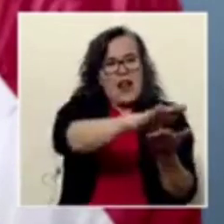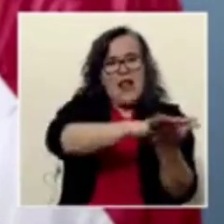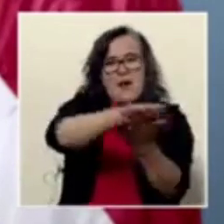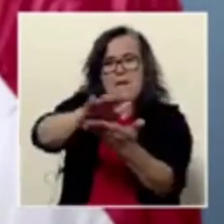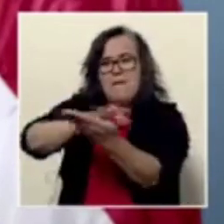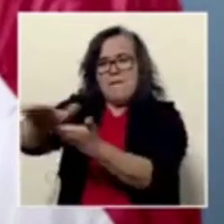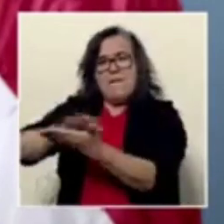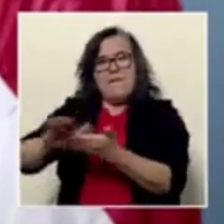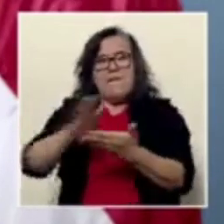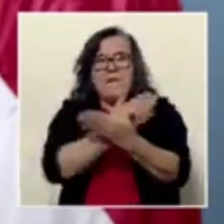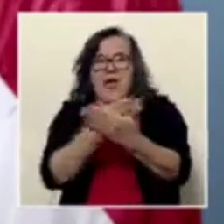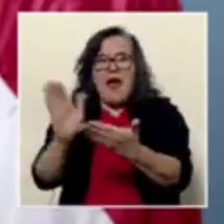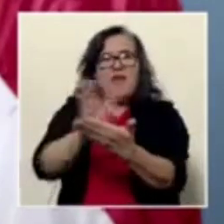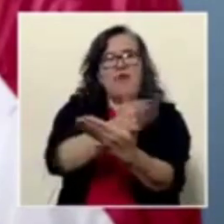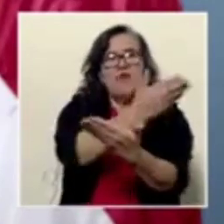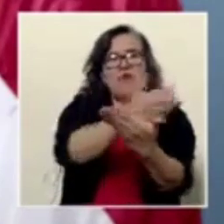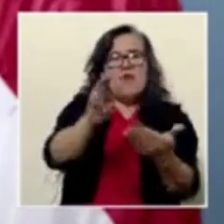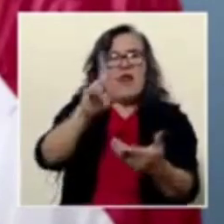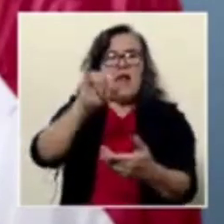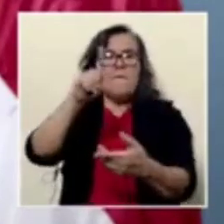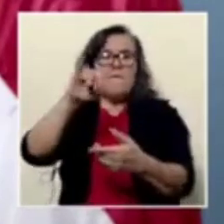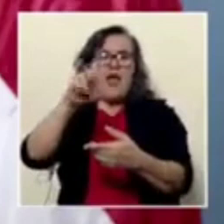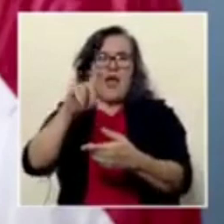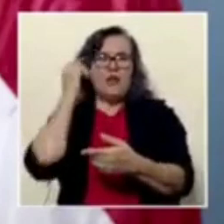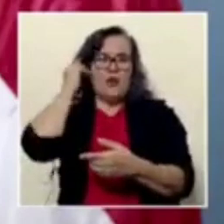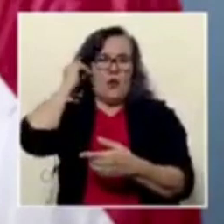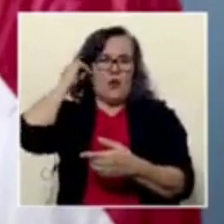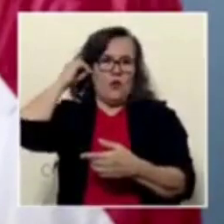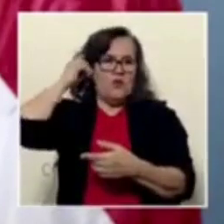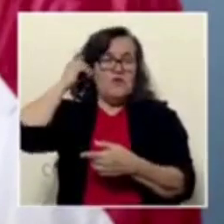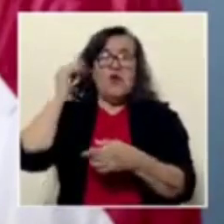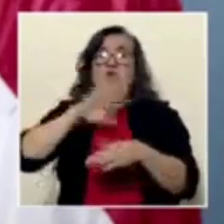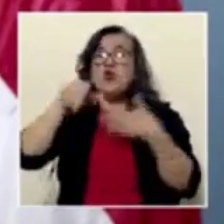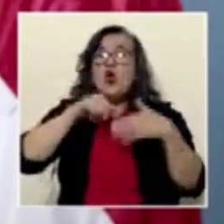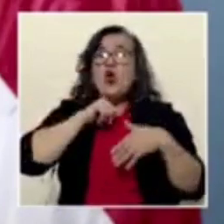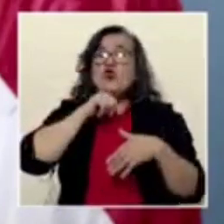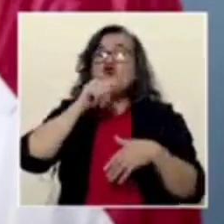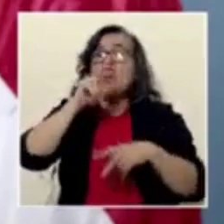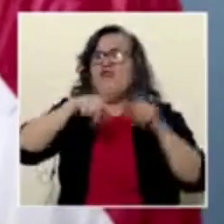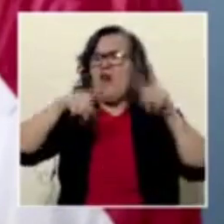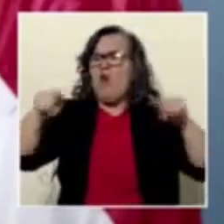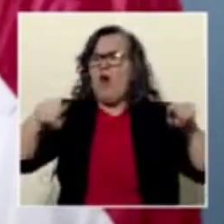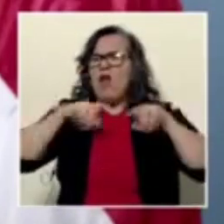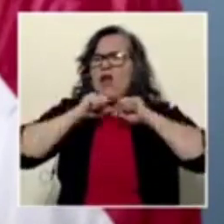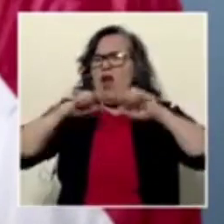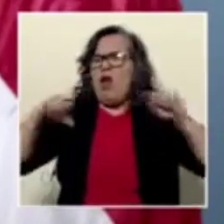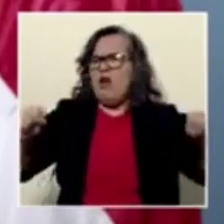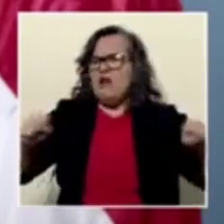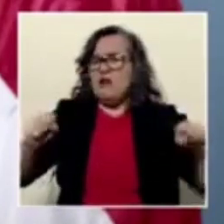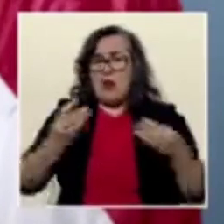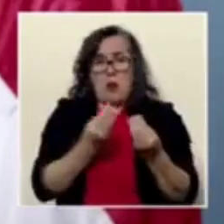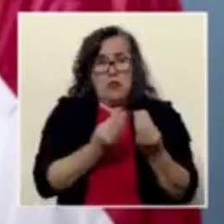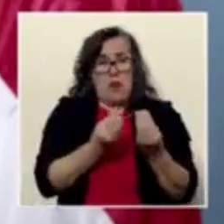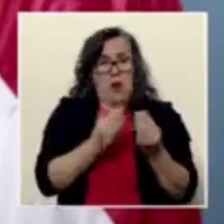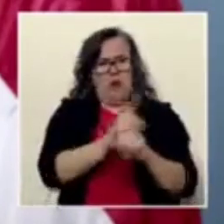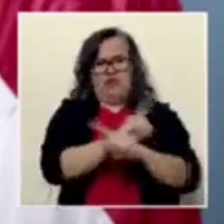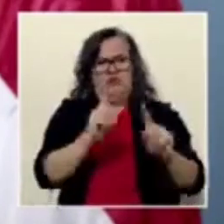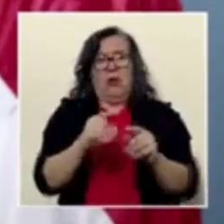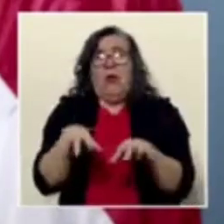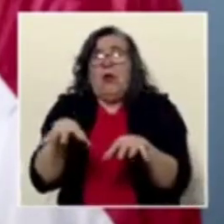alegatos y supuestas irregularidades, sin temor y sin una mano